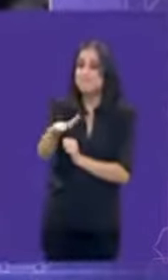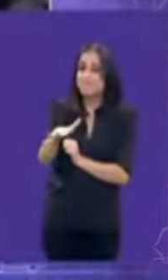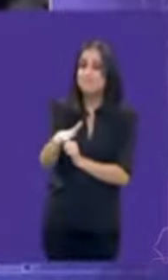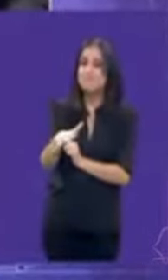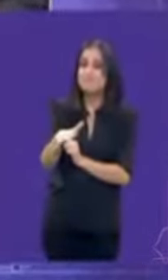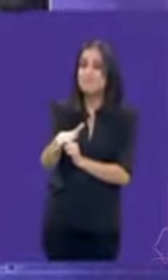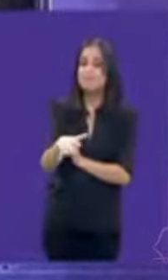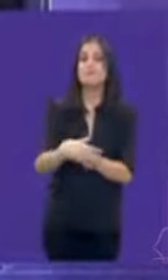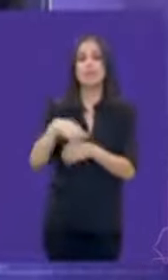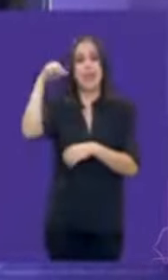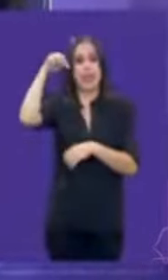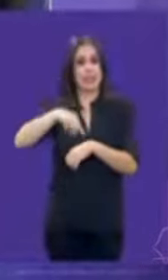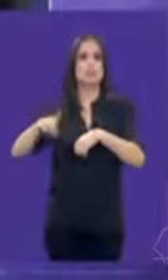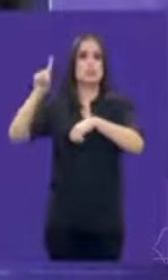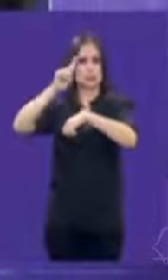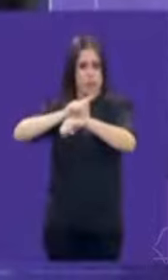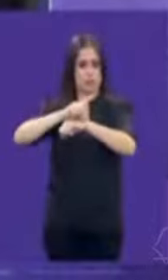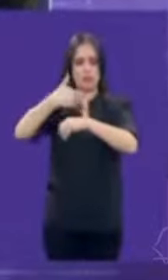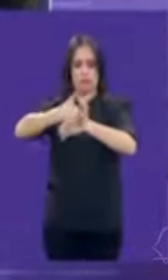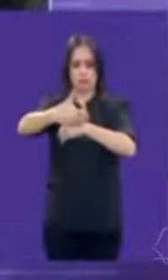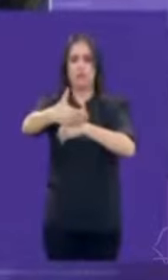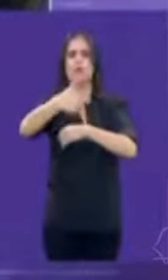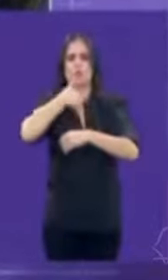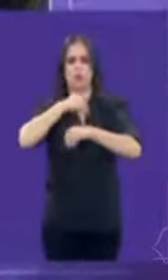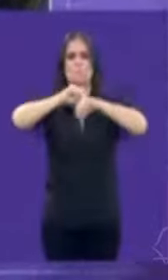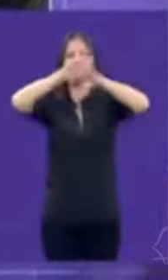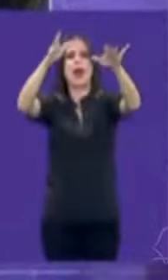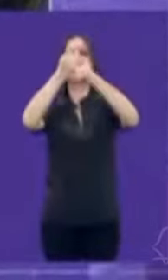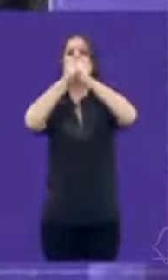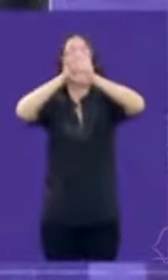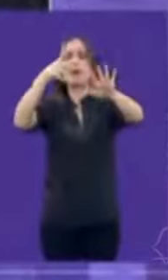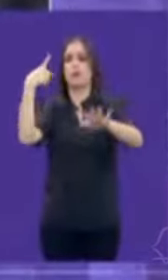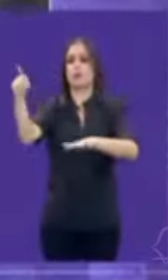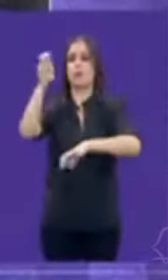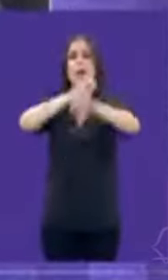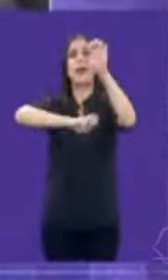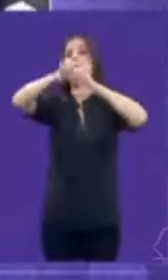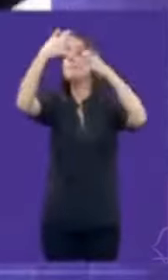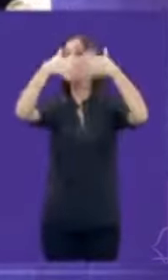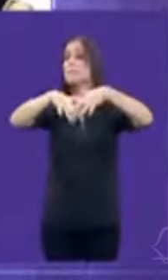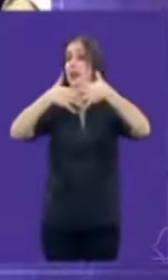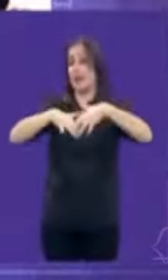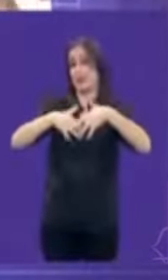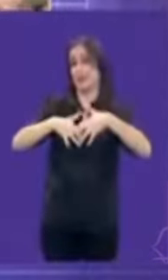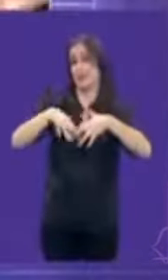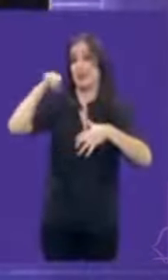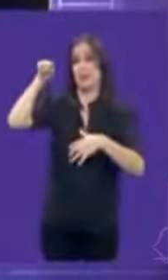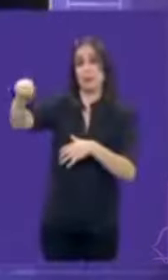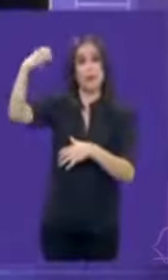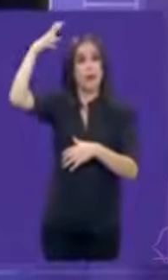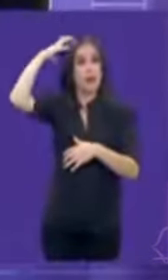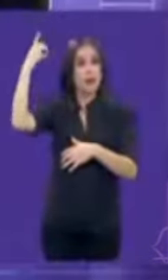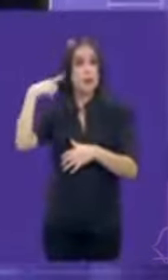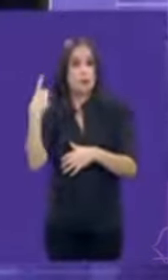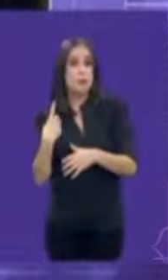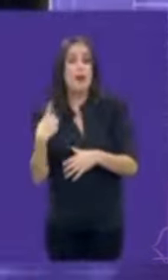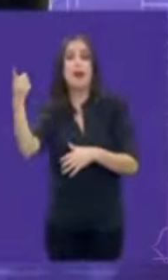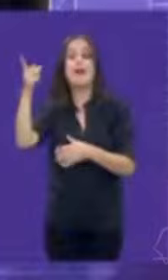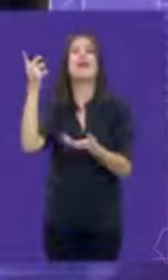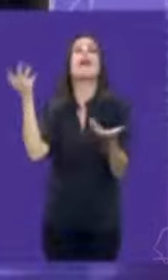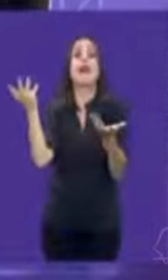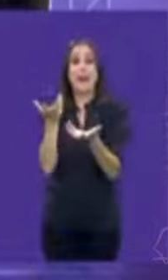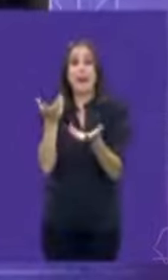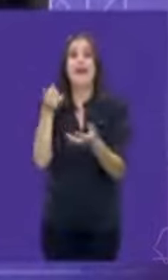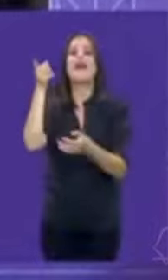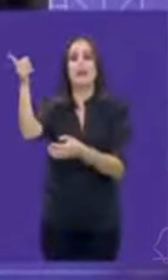en estos días vamos a subir la información de estas empresas, en donde precisamente Clara Brugada lo que hace